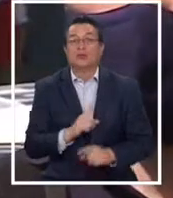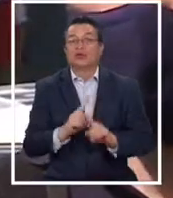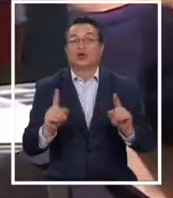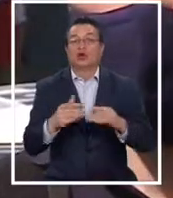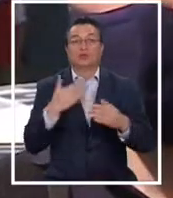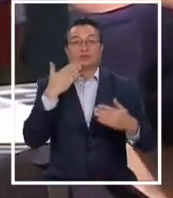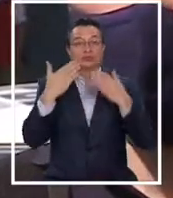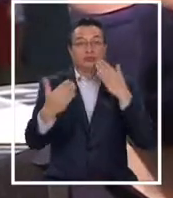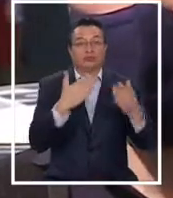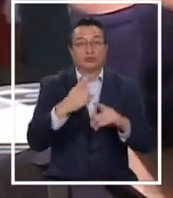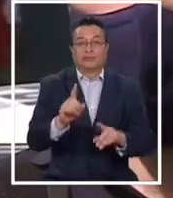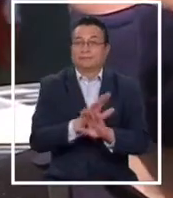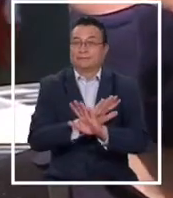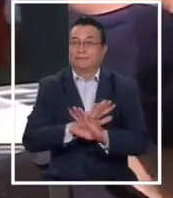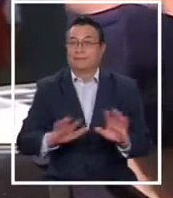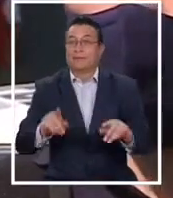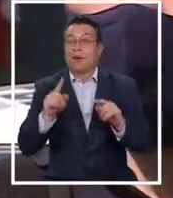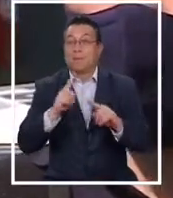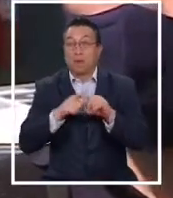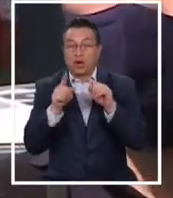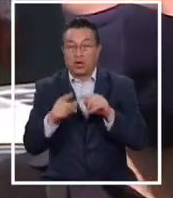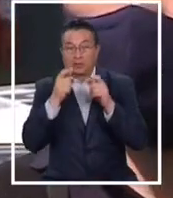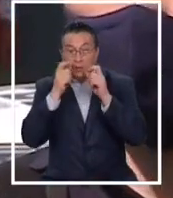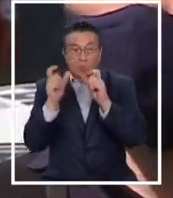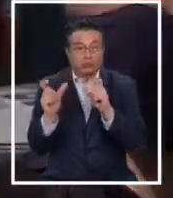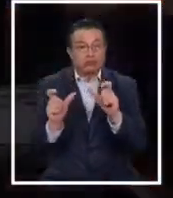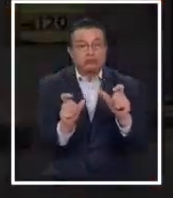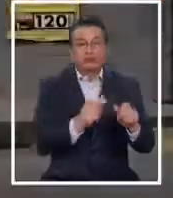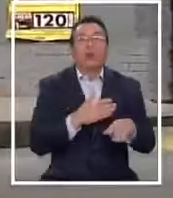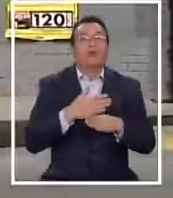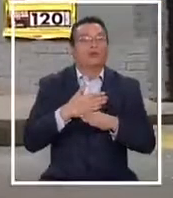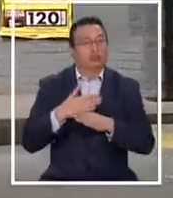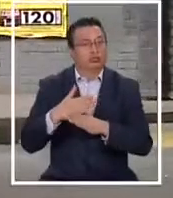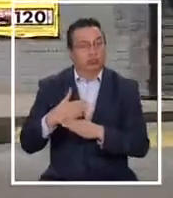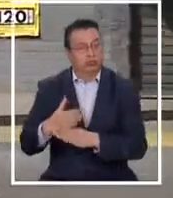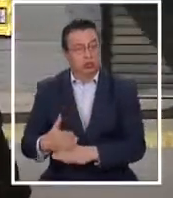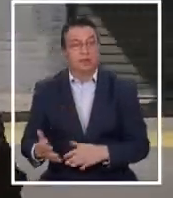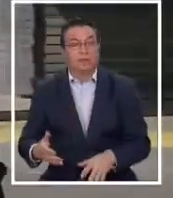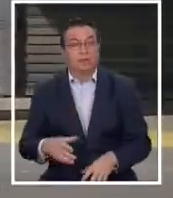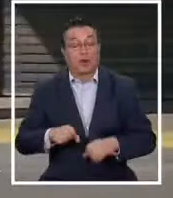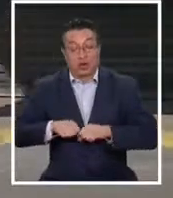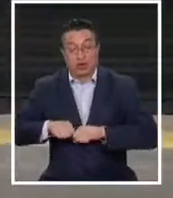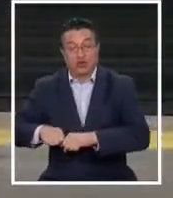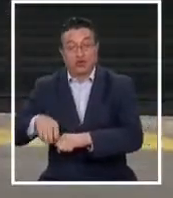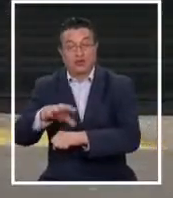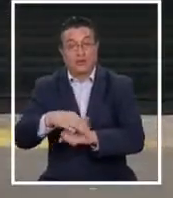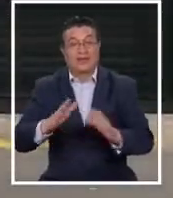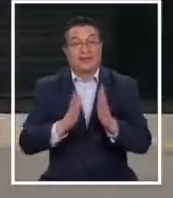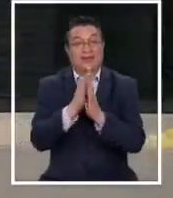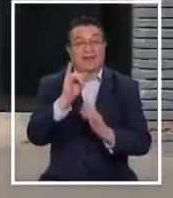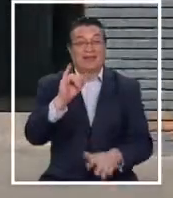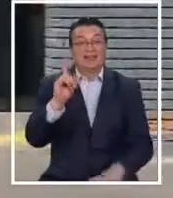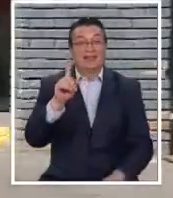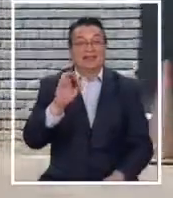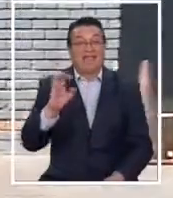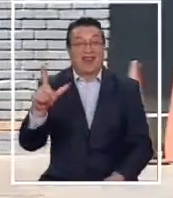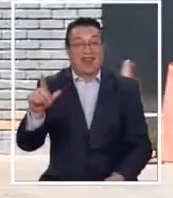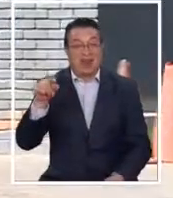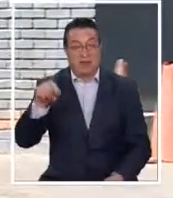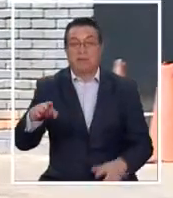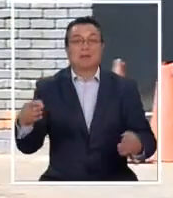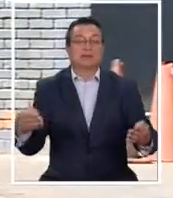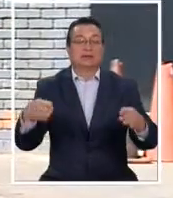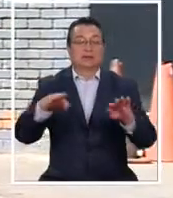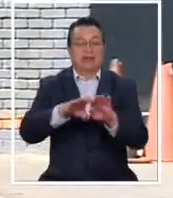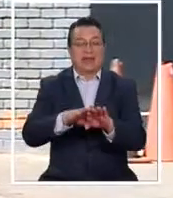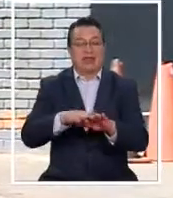se puedan seguir contagiando. Por eso realizamos las fiscalizaciones de manera permanente. El supermercado Santa Isabel de la Cisterna permanecerá cerrado